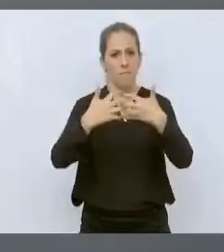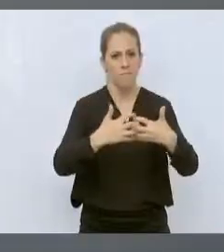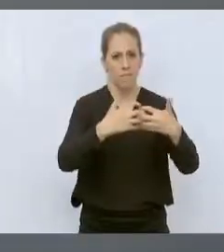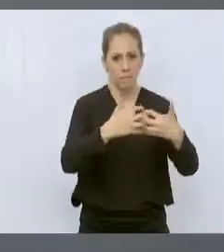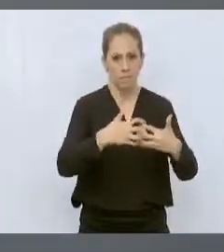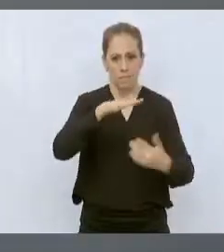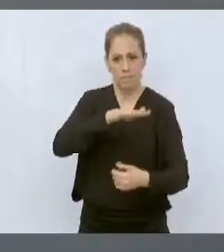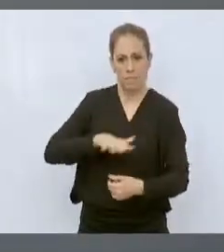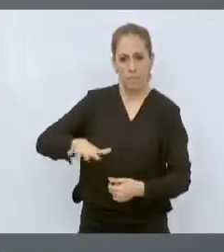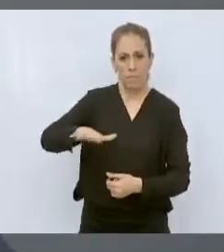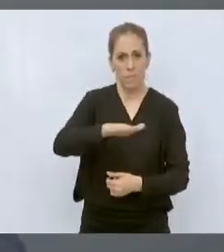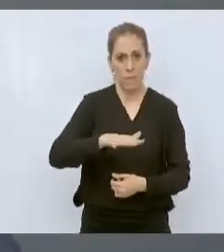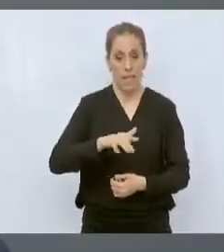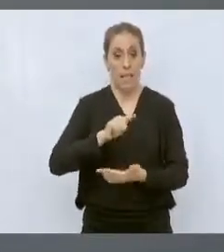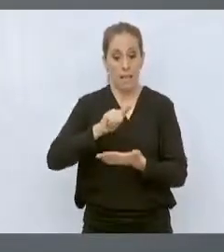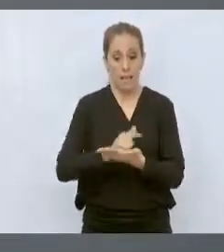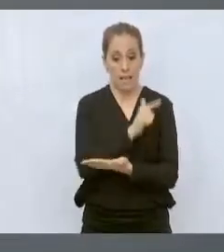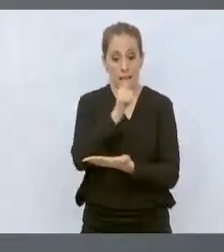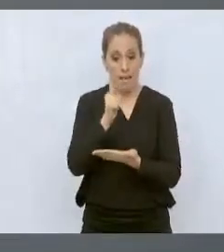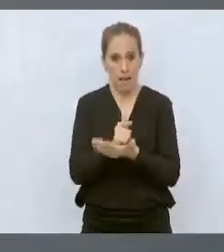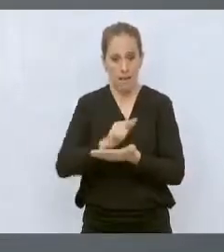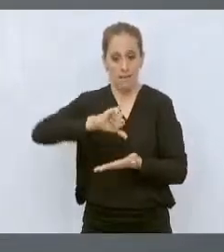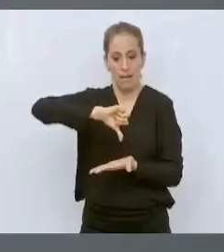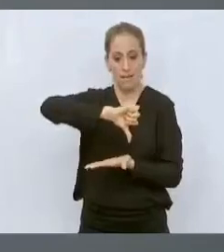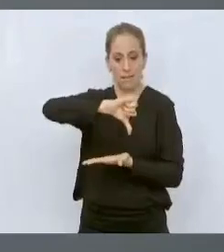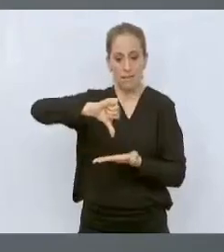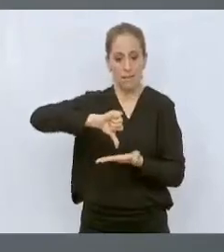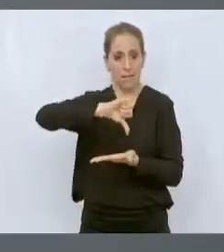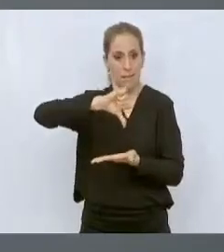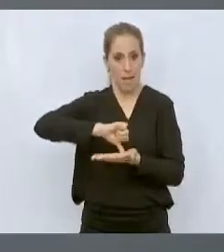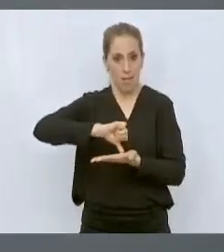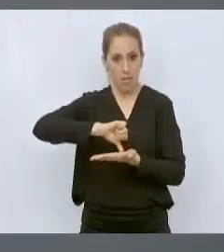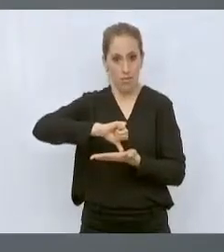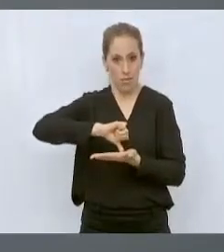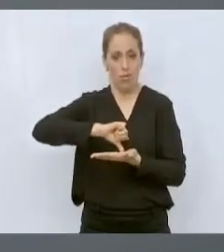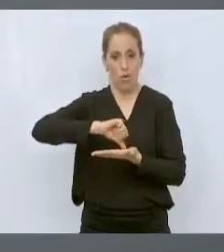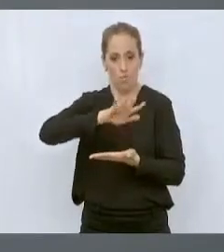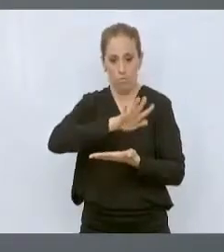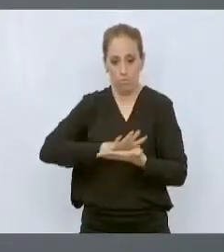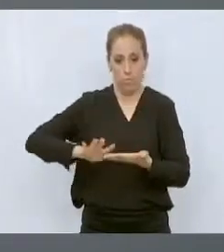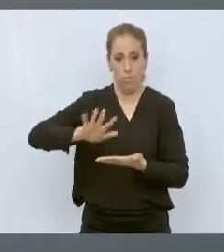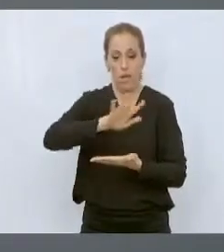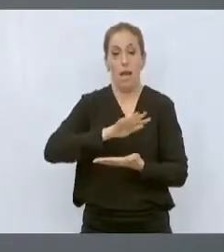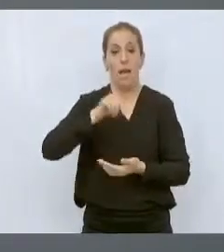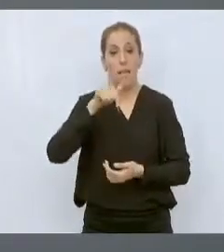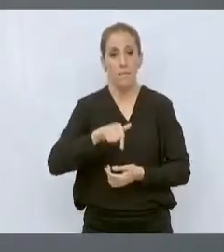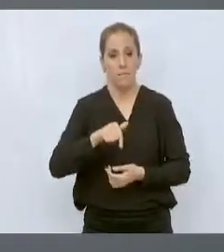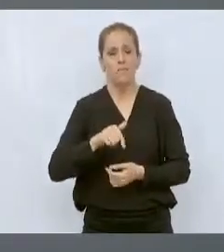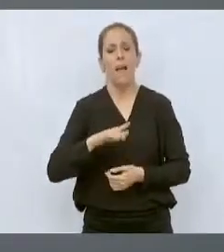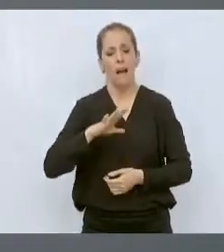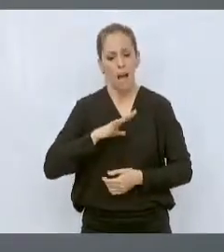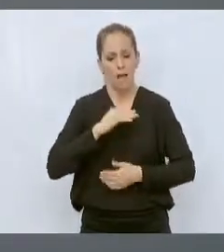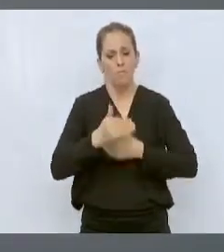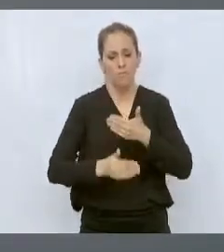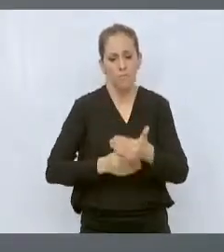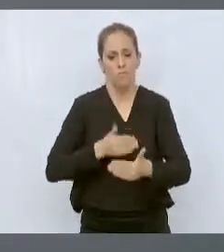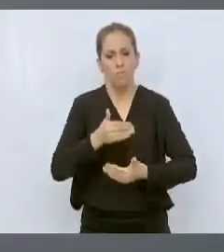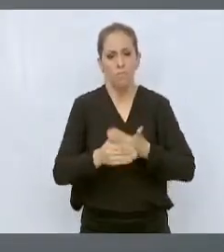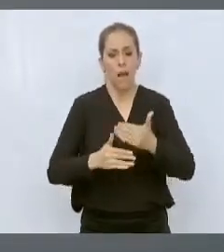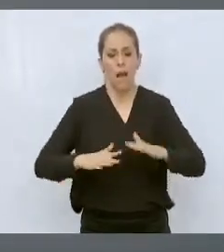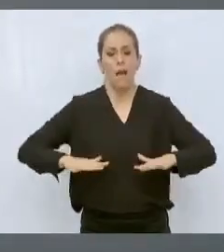Linares, que es el centro de esta región, ha ido cambiando su actividad año con año.